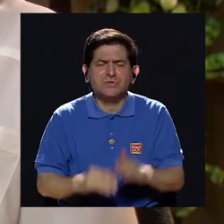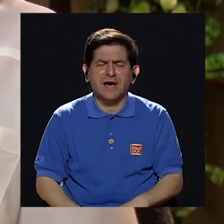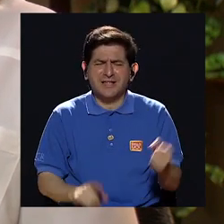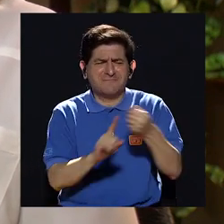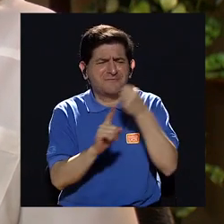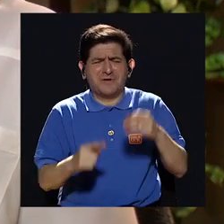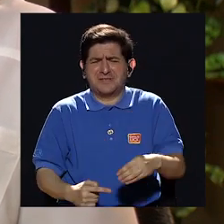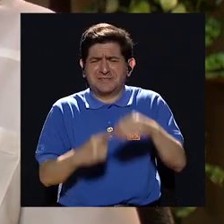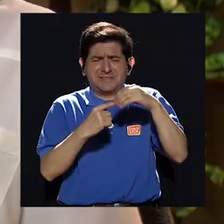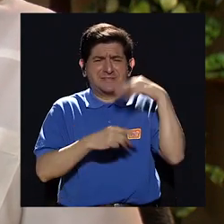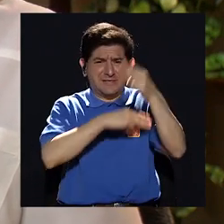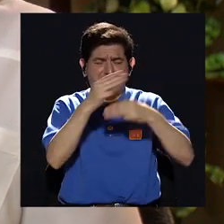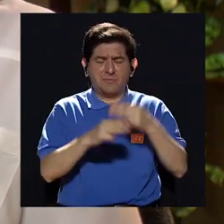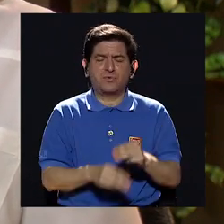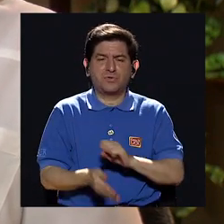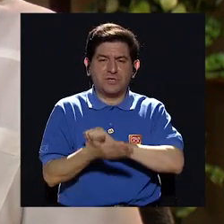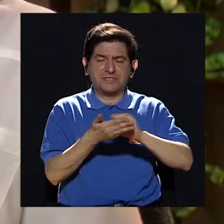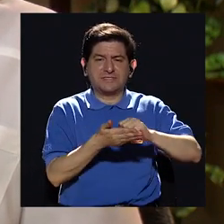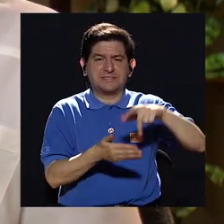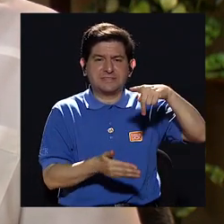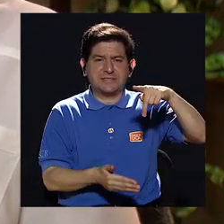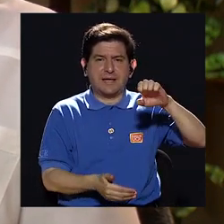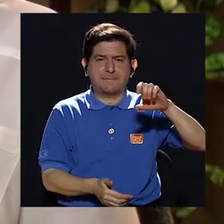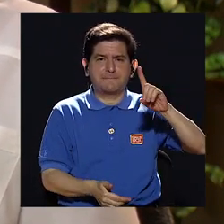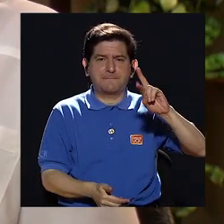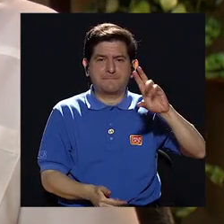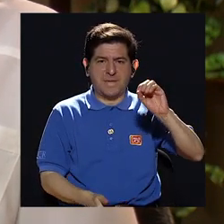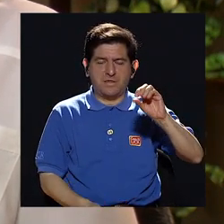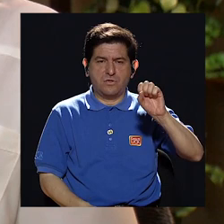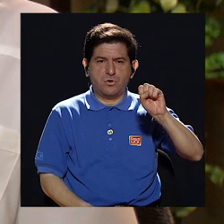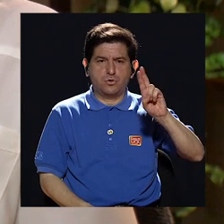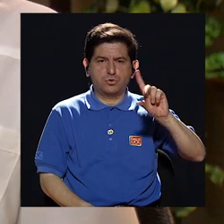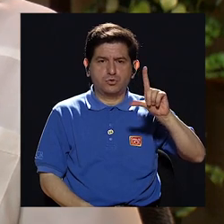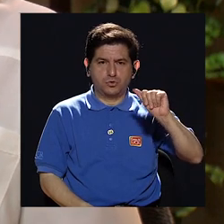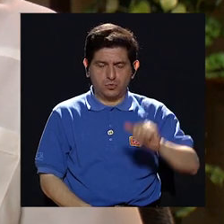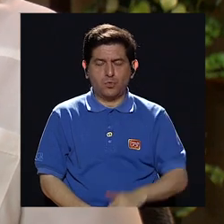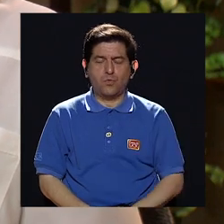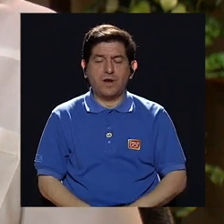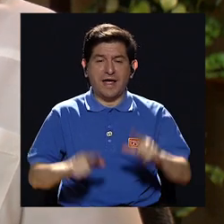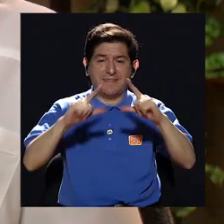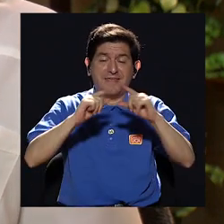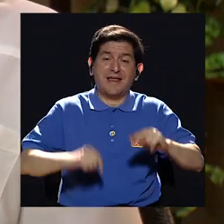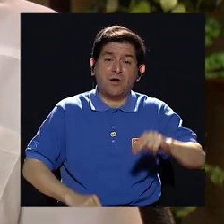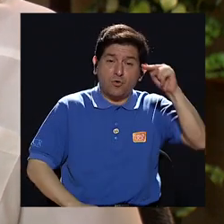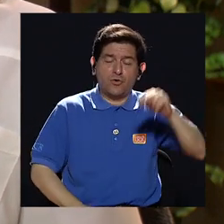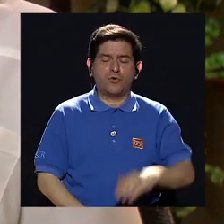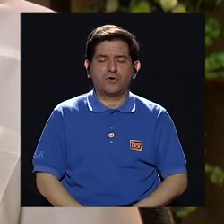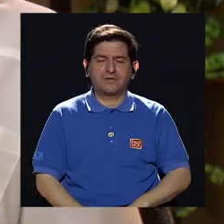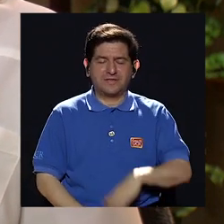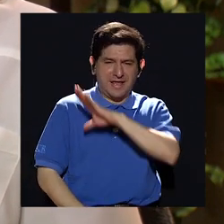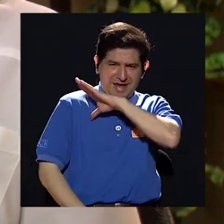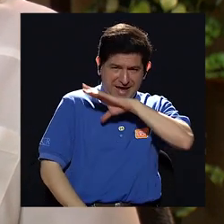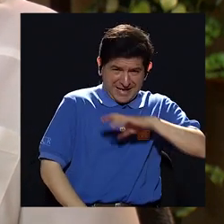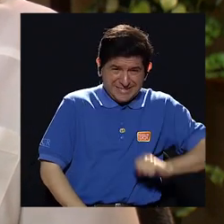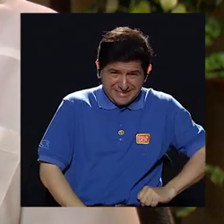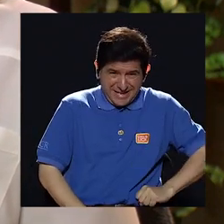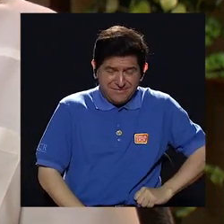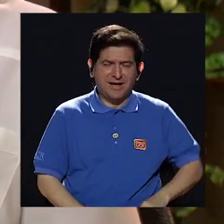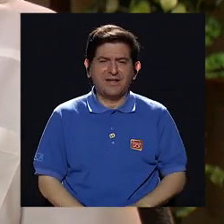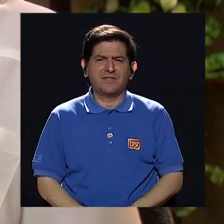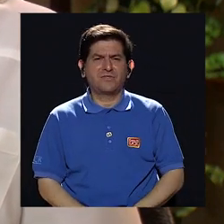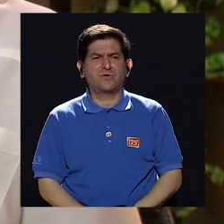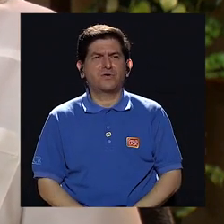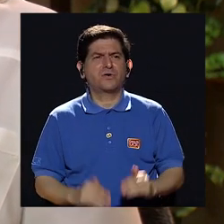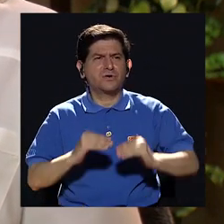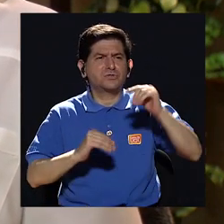ciudades más violentas del mundo, San Pedro Sula en Honduras, el Triángulo Norte, todavía hasta el año pasado El Salvador con más de